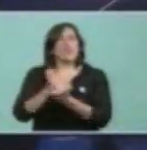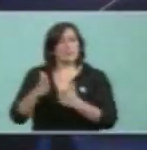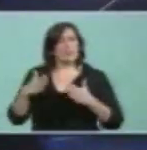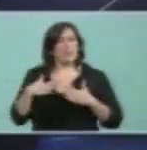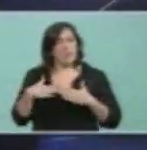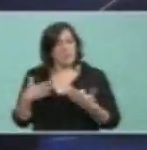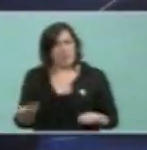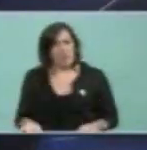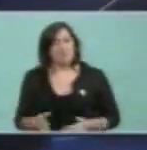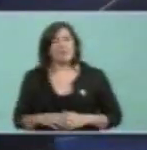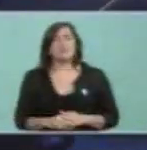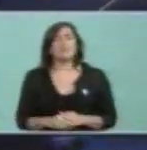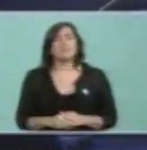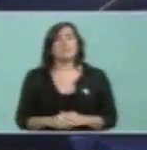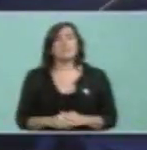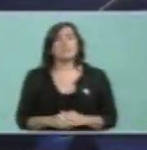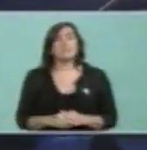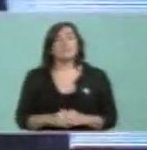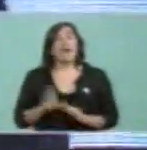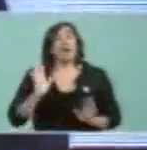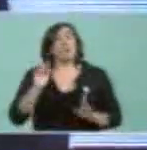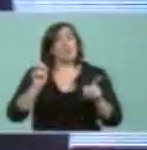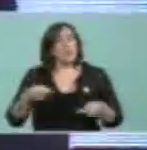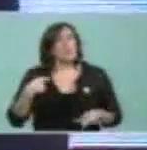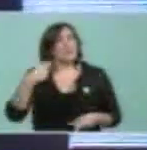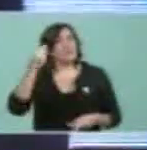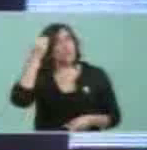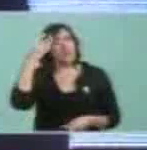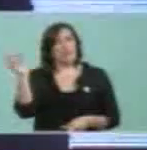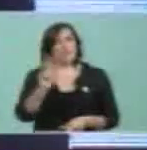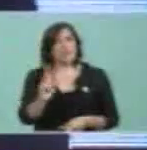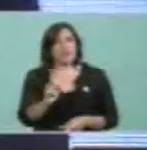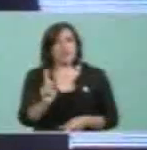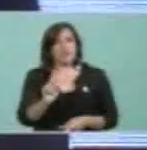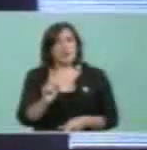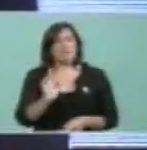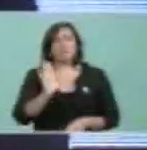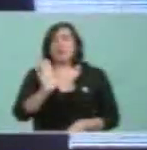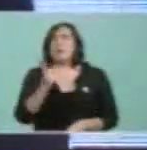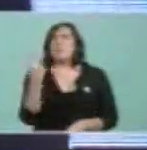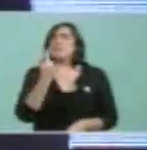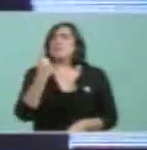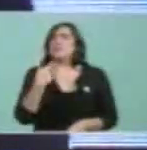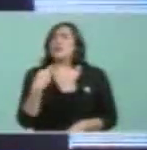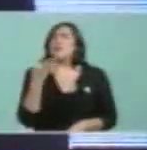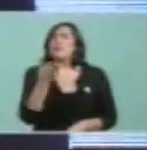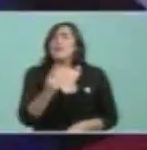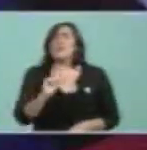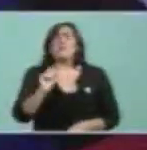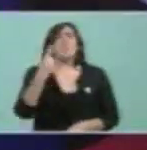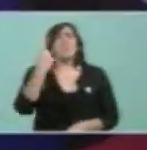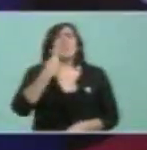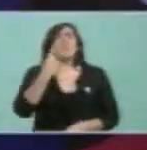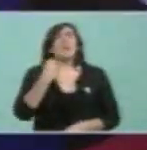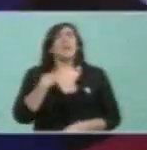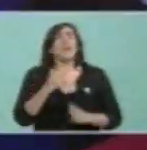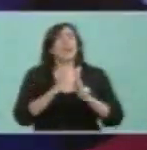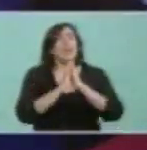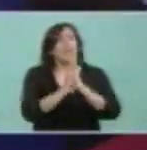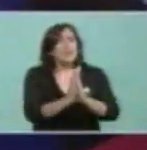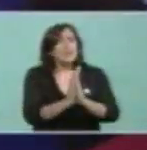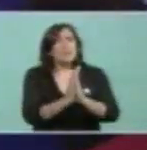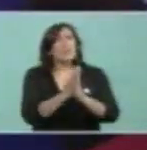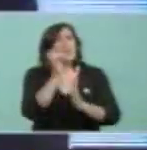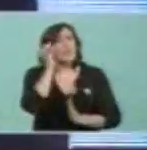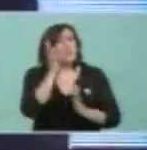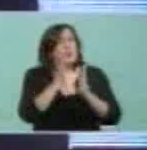Y además, para no olvidarme, pedirle primero una gran disculpa y mandarles un gran beso